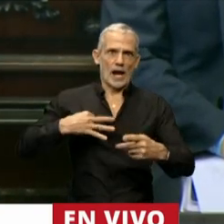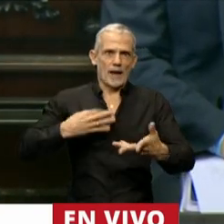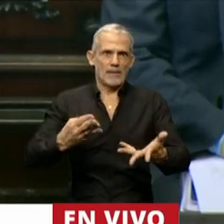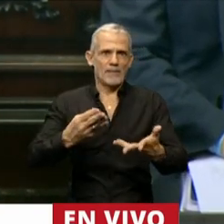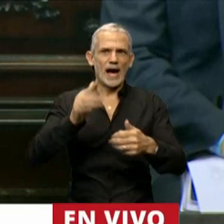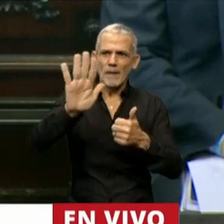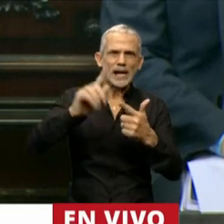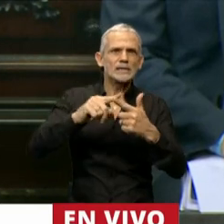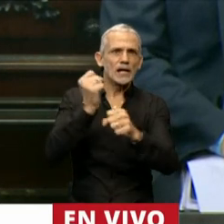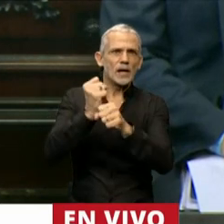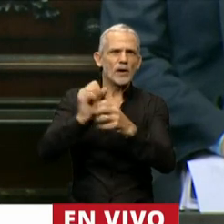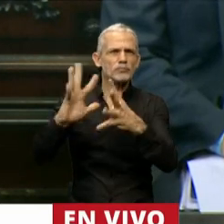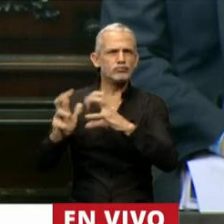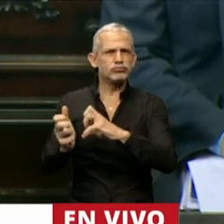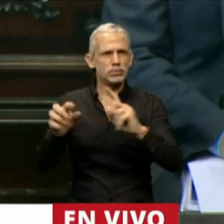amenaza al trabajo.